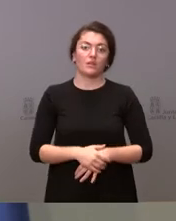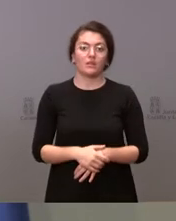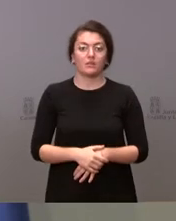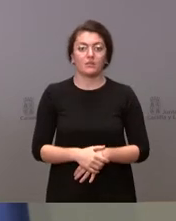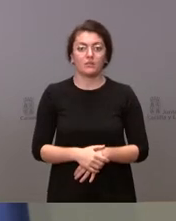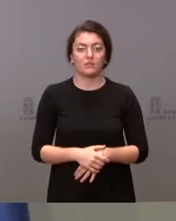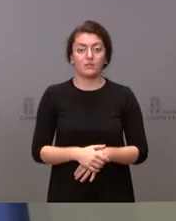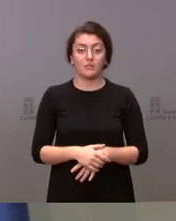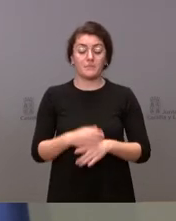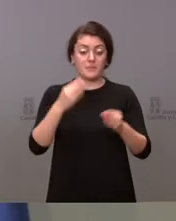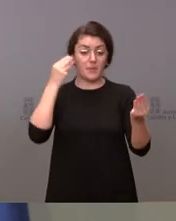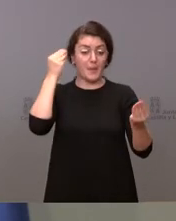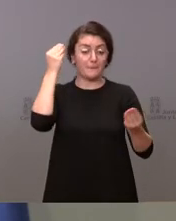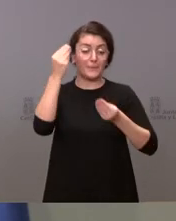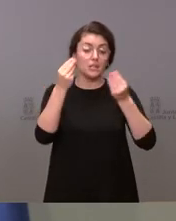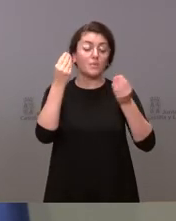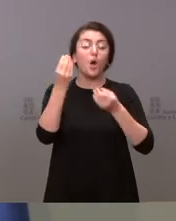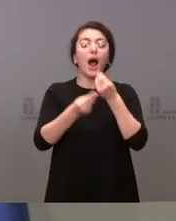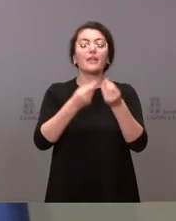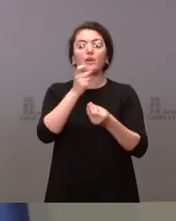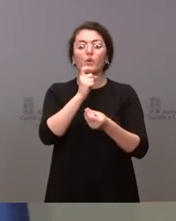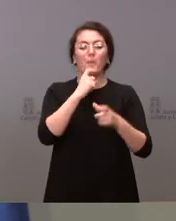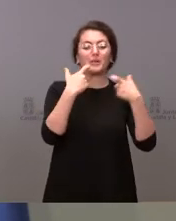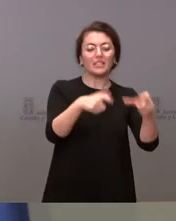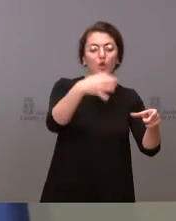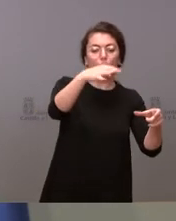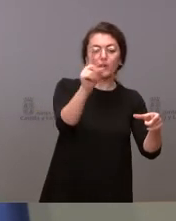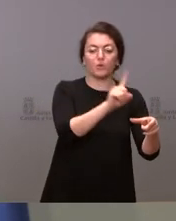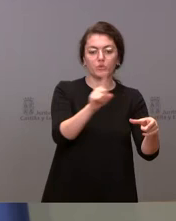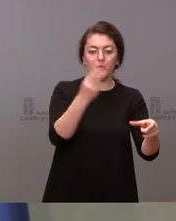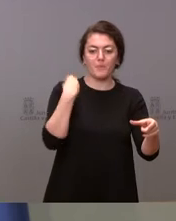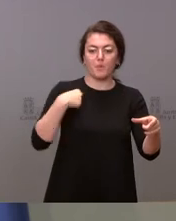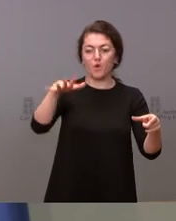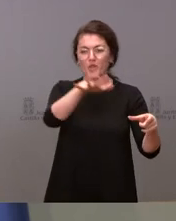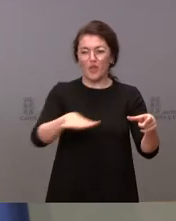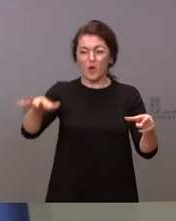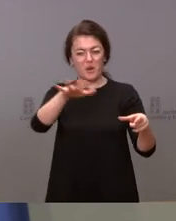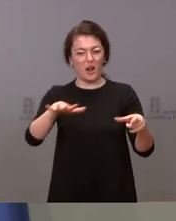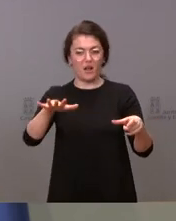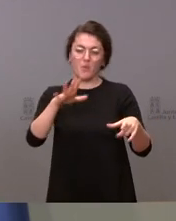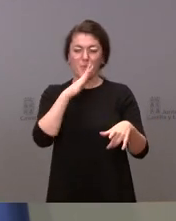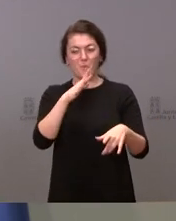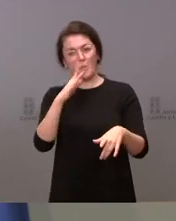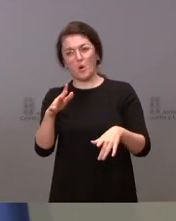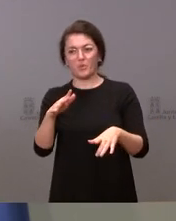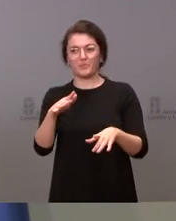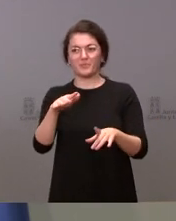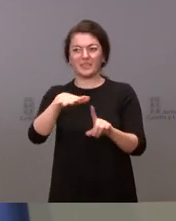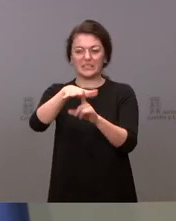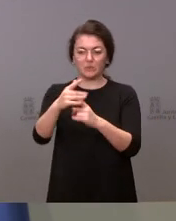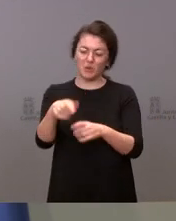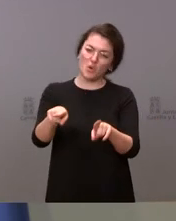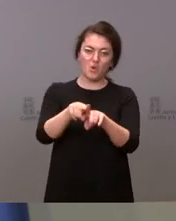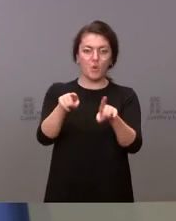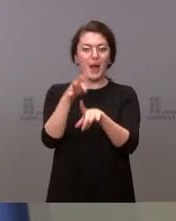sector únicamente, sino de hacerlo en aquellos sitios en los cuales, por las condiciones, el riesgo sea más